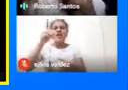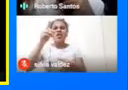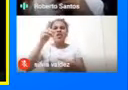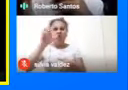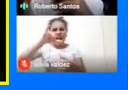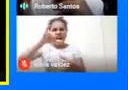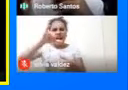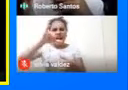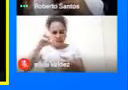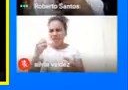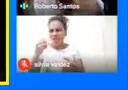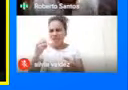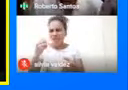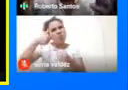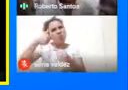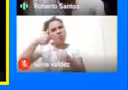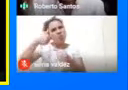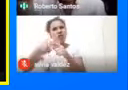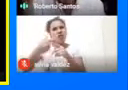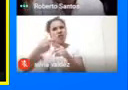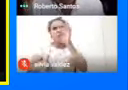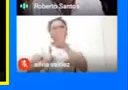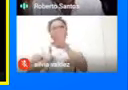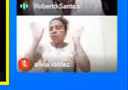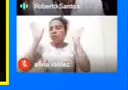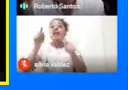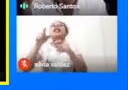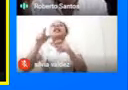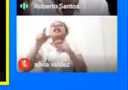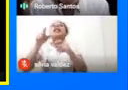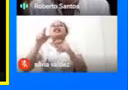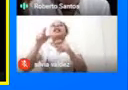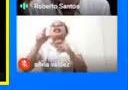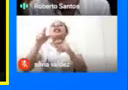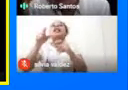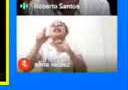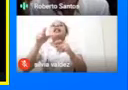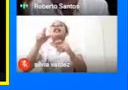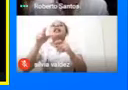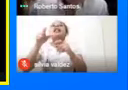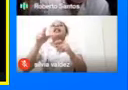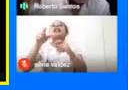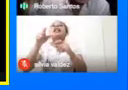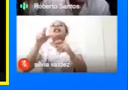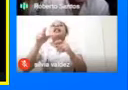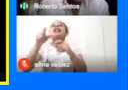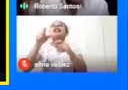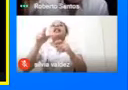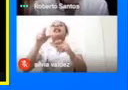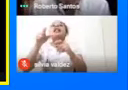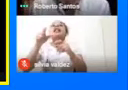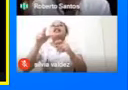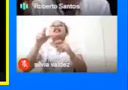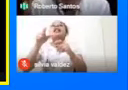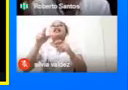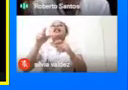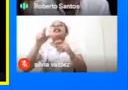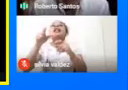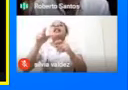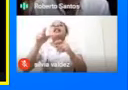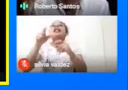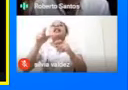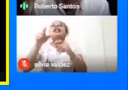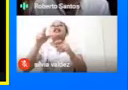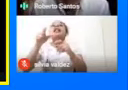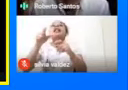por supuesto El templo del sol La laguna De Tenahuasá Es el nombre original De la laguna De Pedro Palo Que entre otras cosas A A